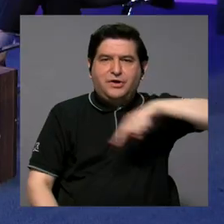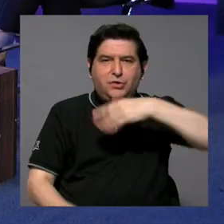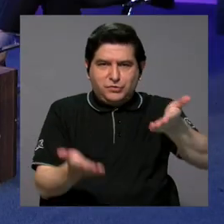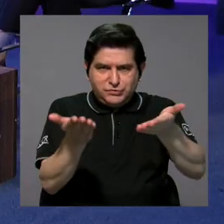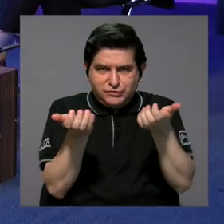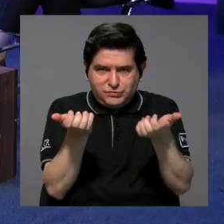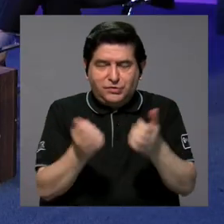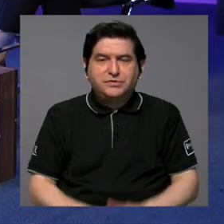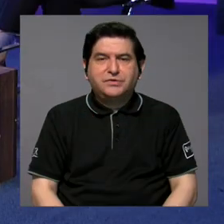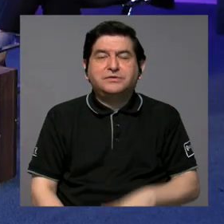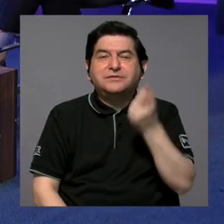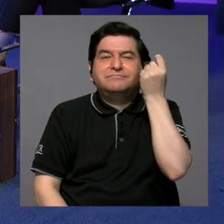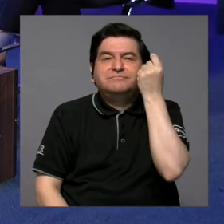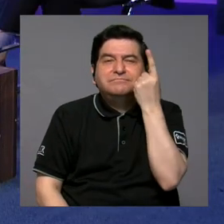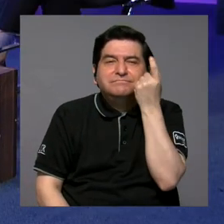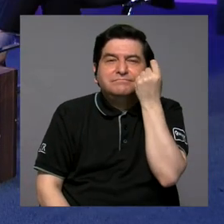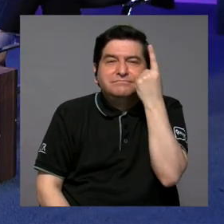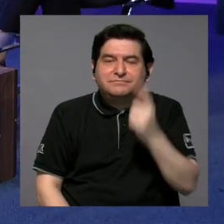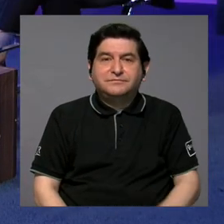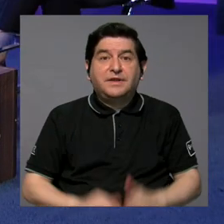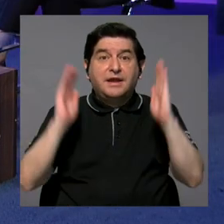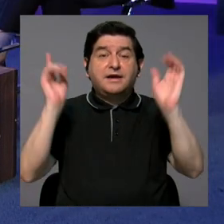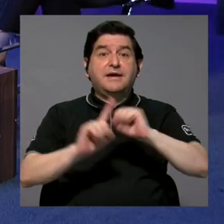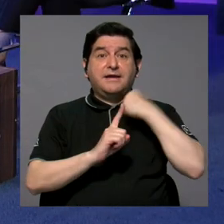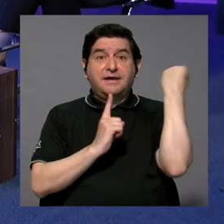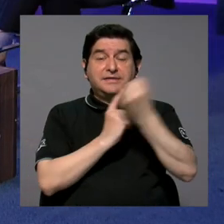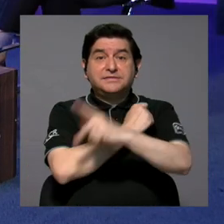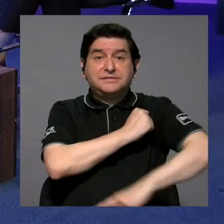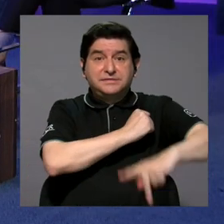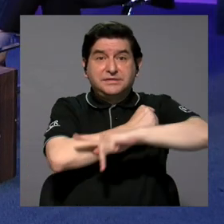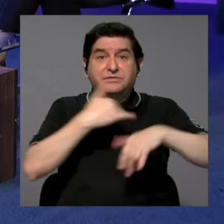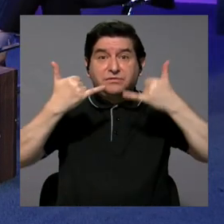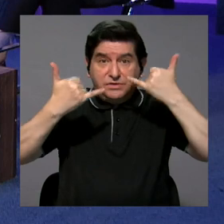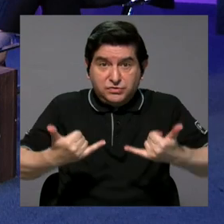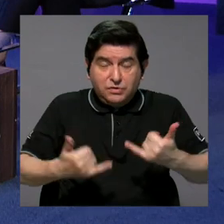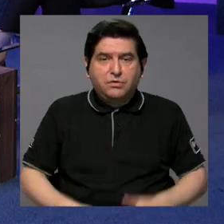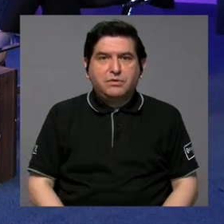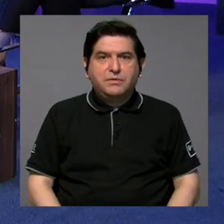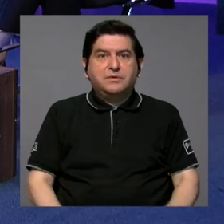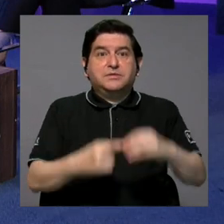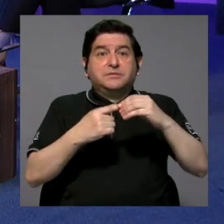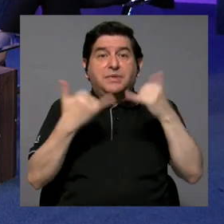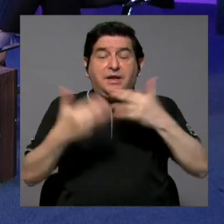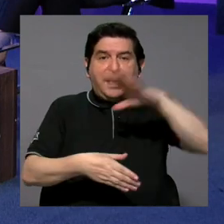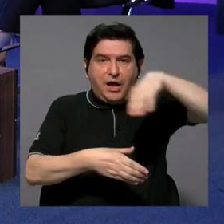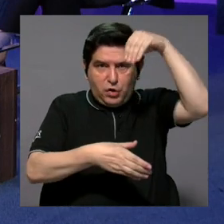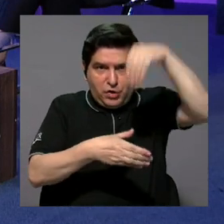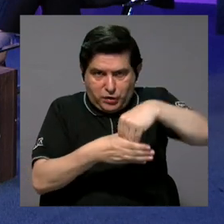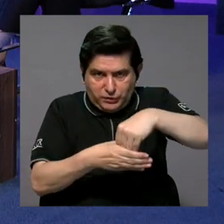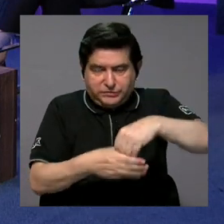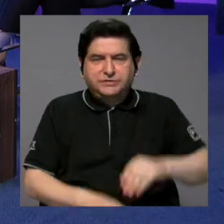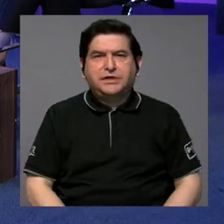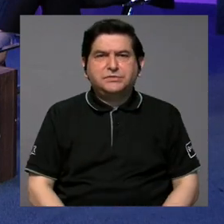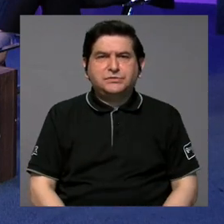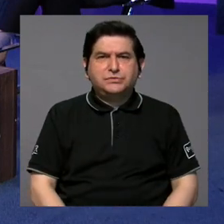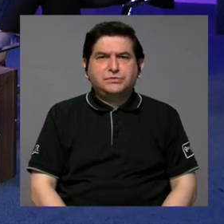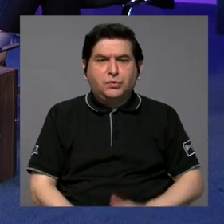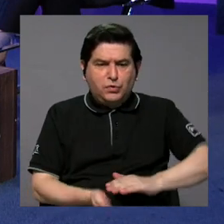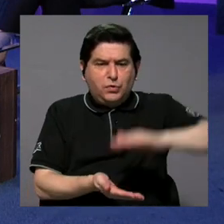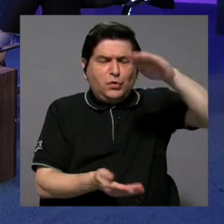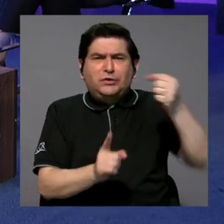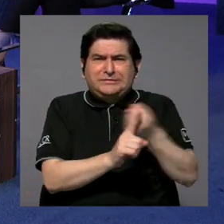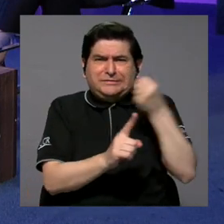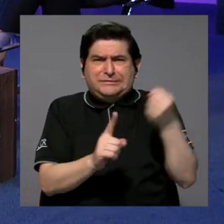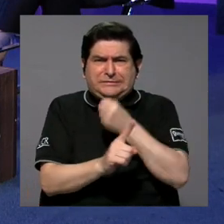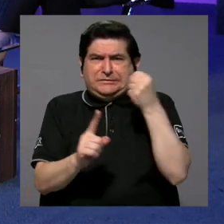realmente se comprenda esta gran situación que a nivel país se está viviendo y más ahorita en este contexto, ¿verdad? Que tenemos una creciente ola de